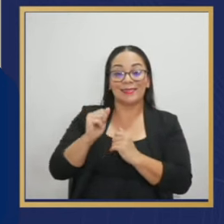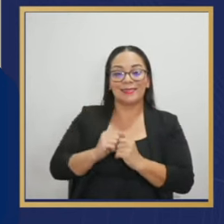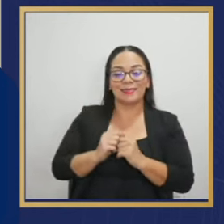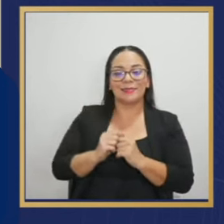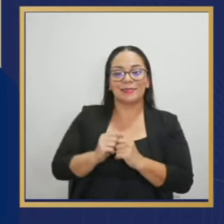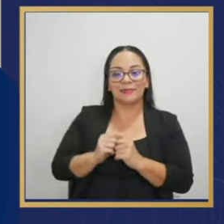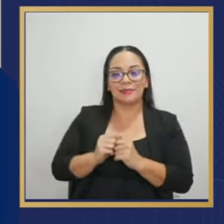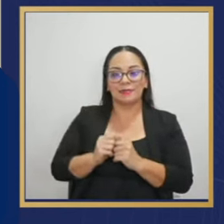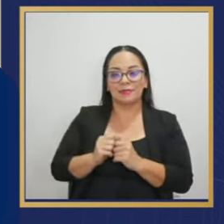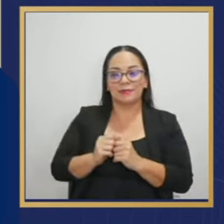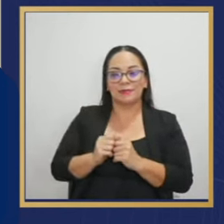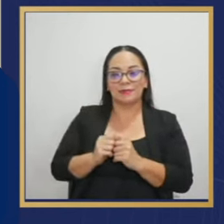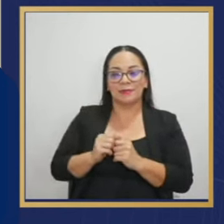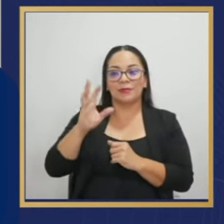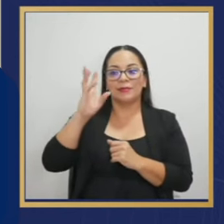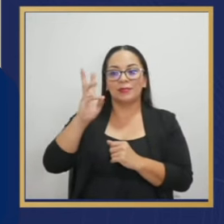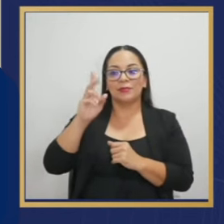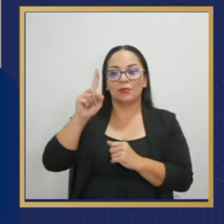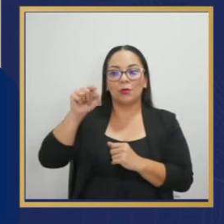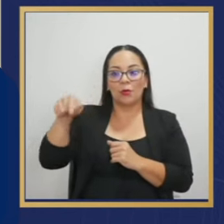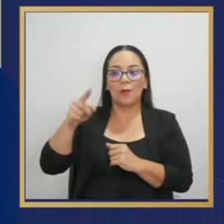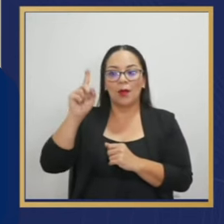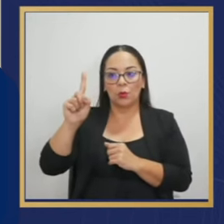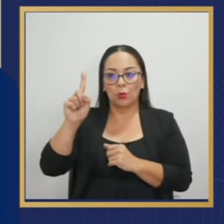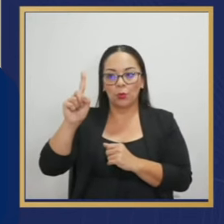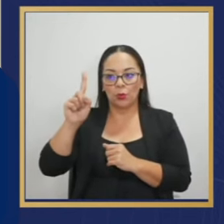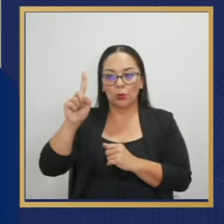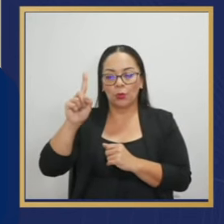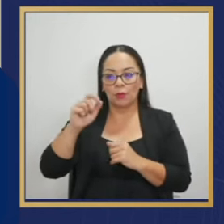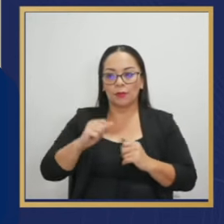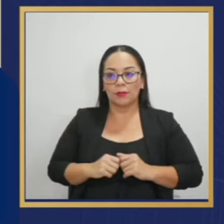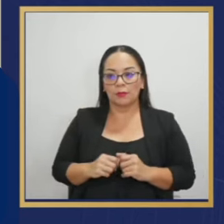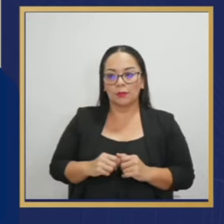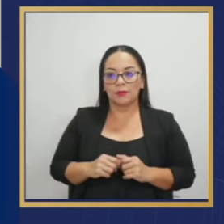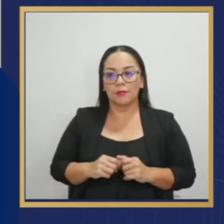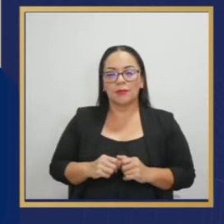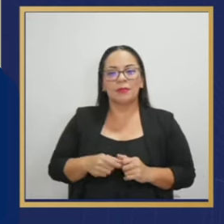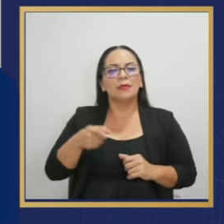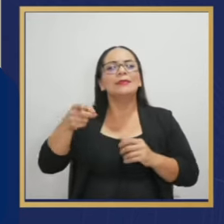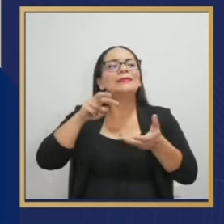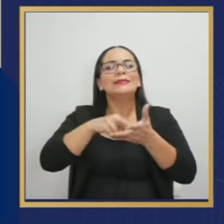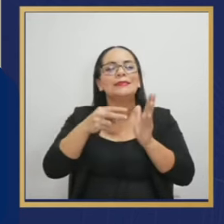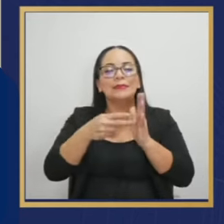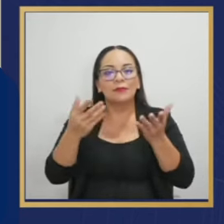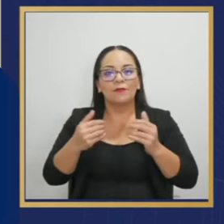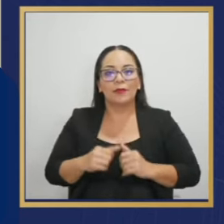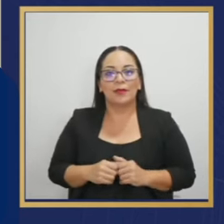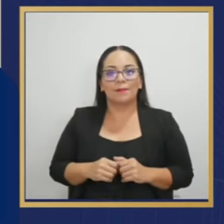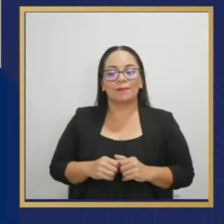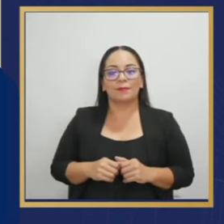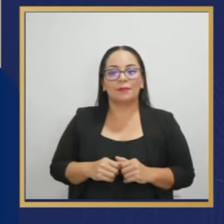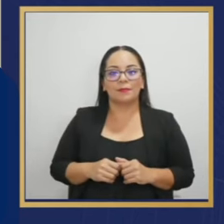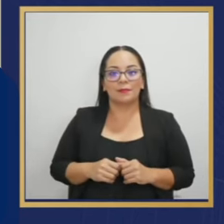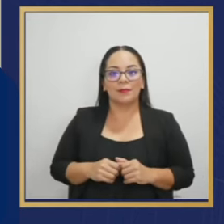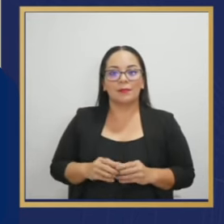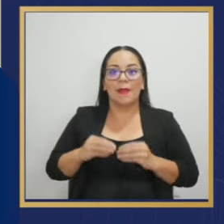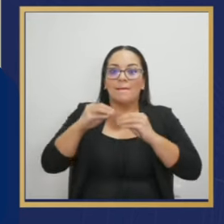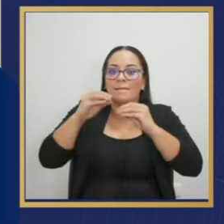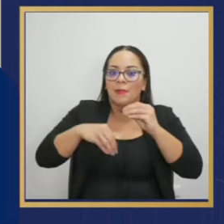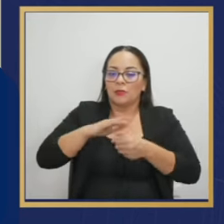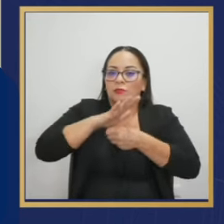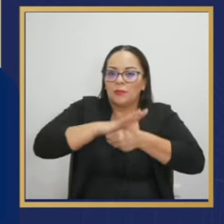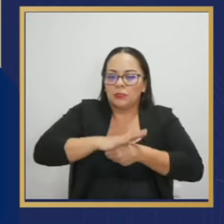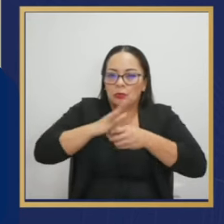61.1. ¿Y eso qué significa? Menos presión de gasto, más